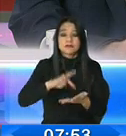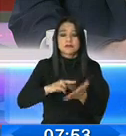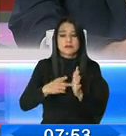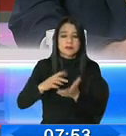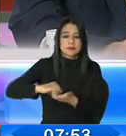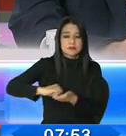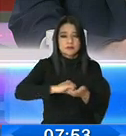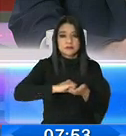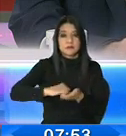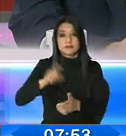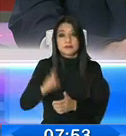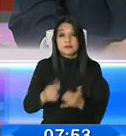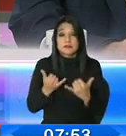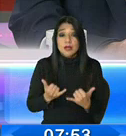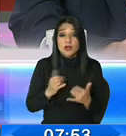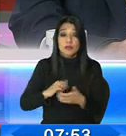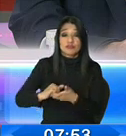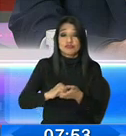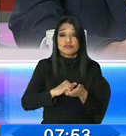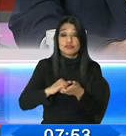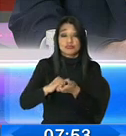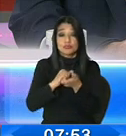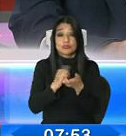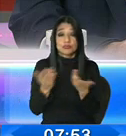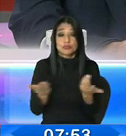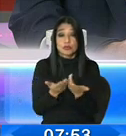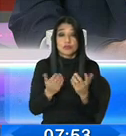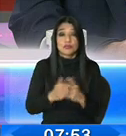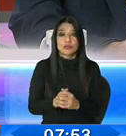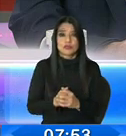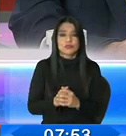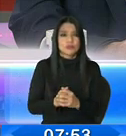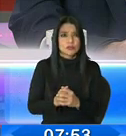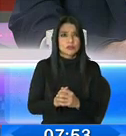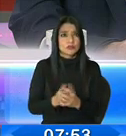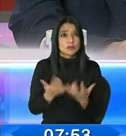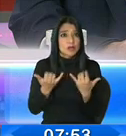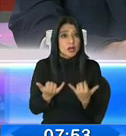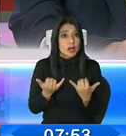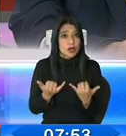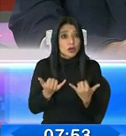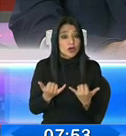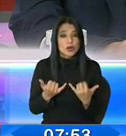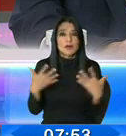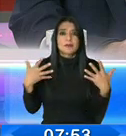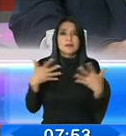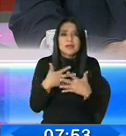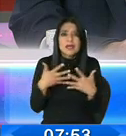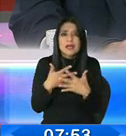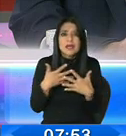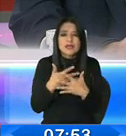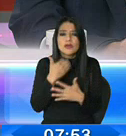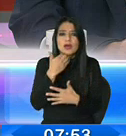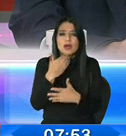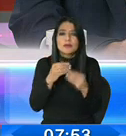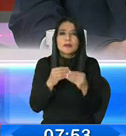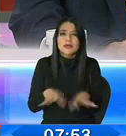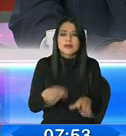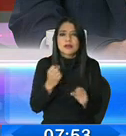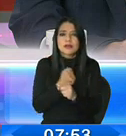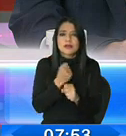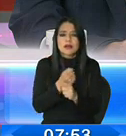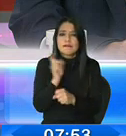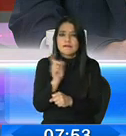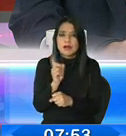que se requiere. Hoy la solidaridad está con esos hermanos que están en este momento con temor, con ansiedad de perder sus empleos.